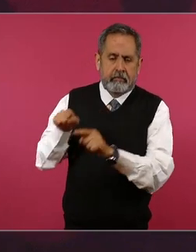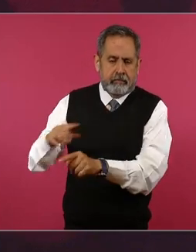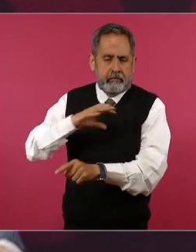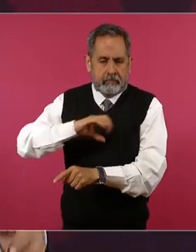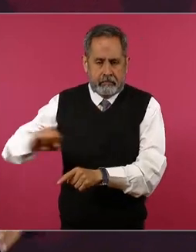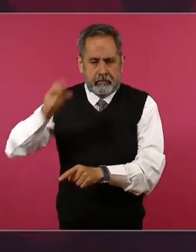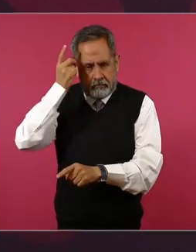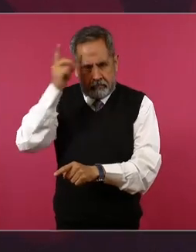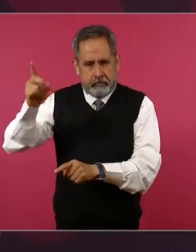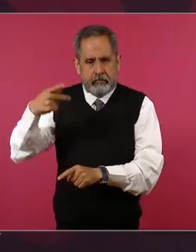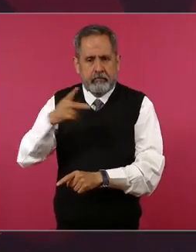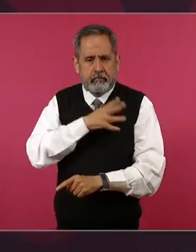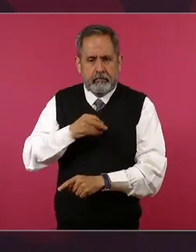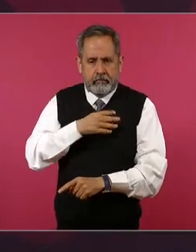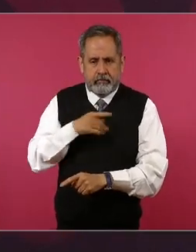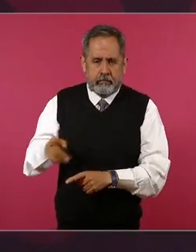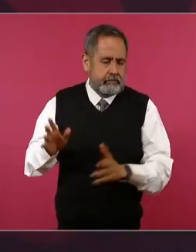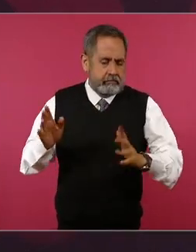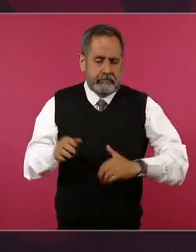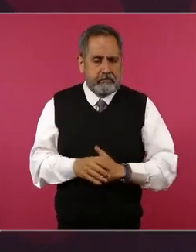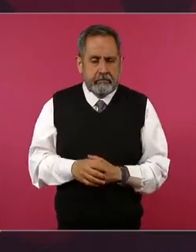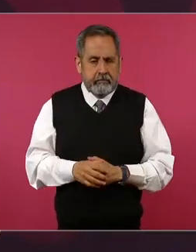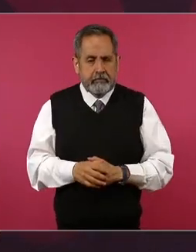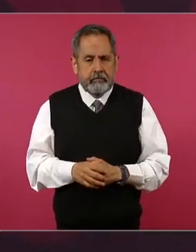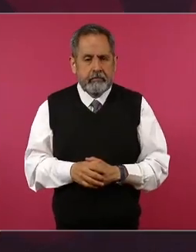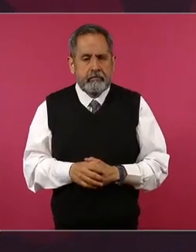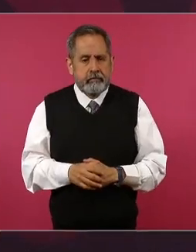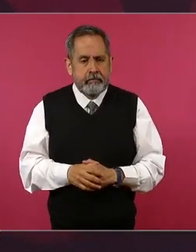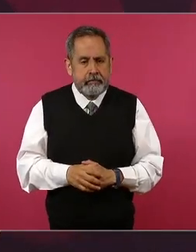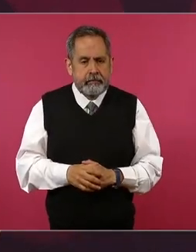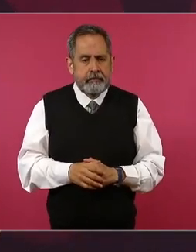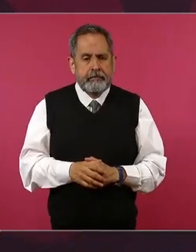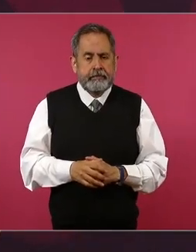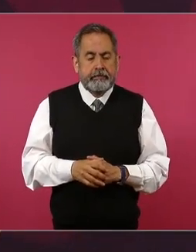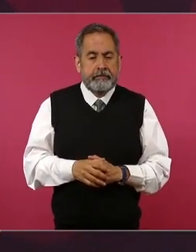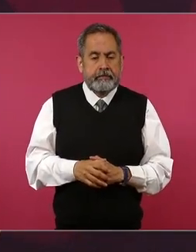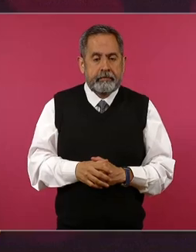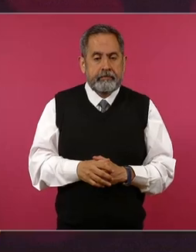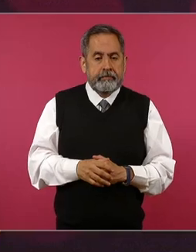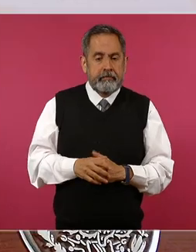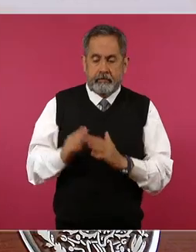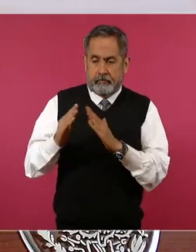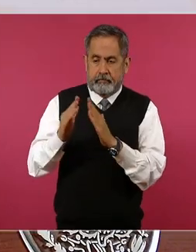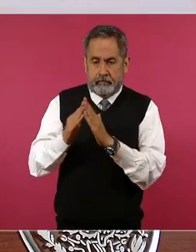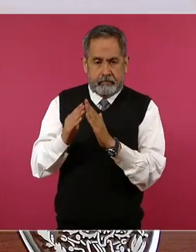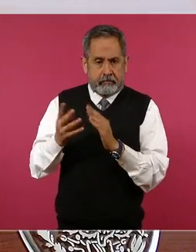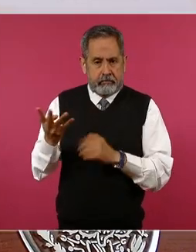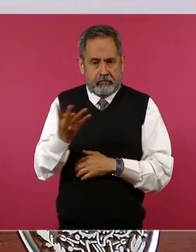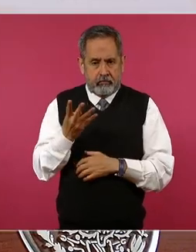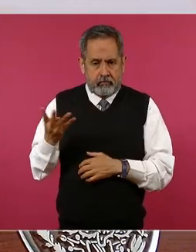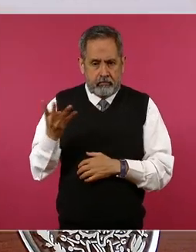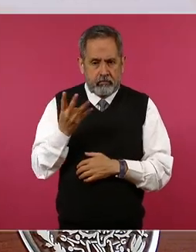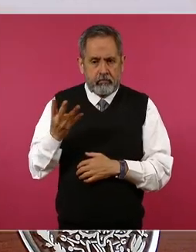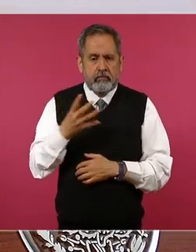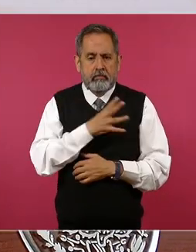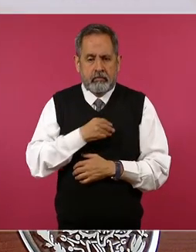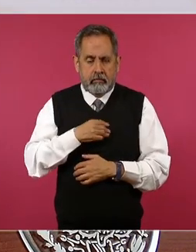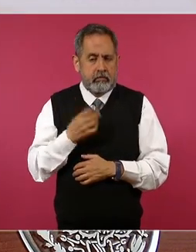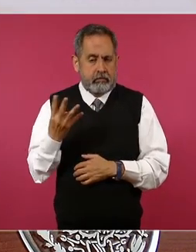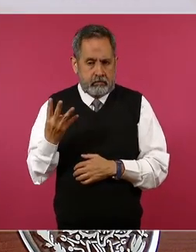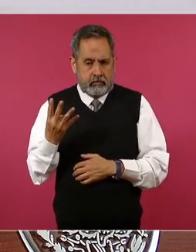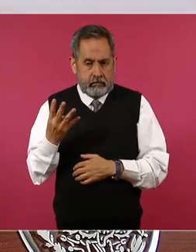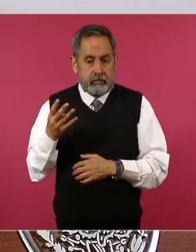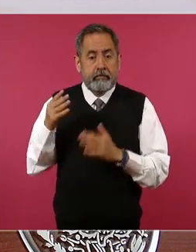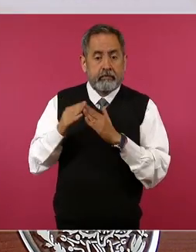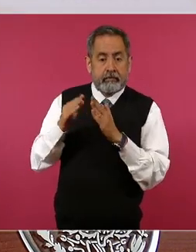entonces la casa es de mis cuatro hijos la